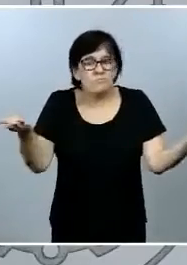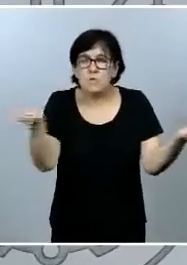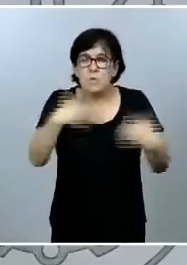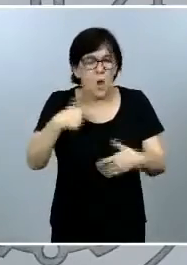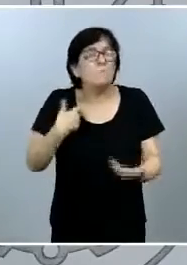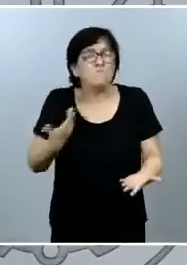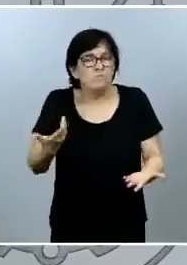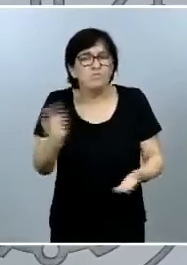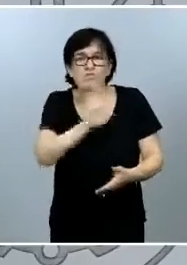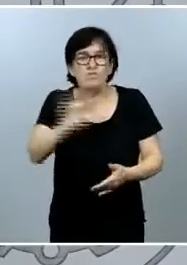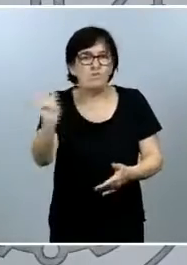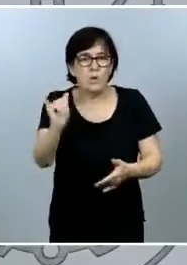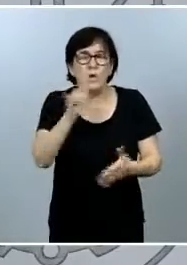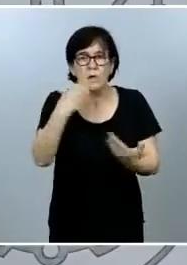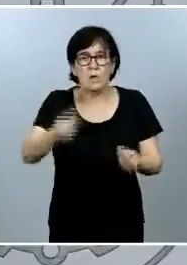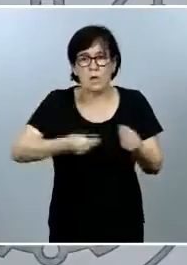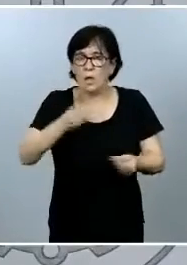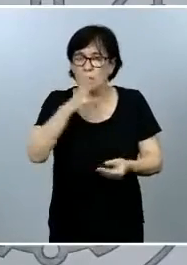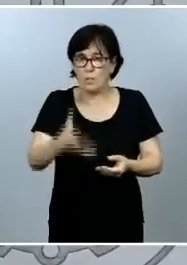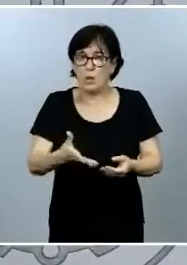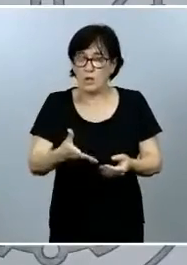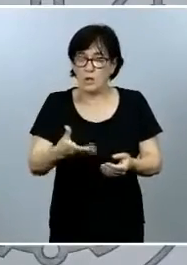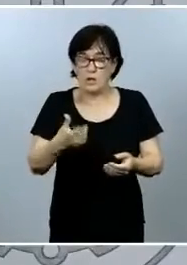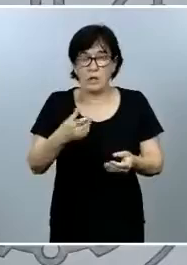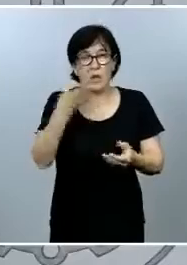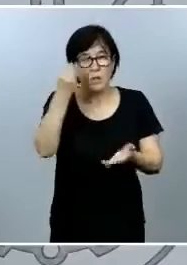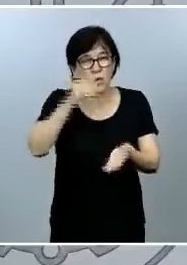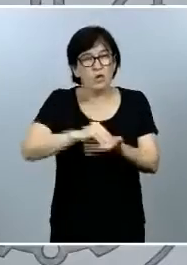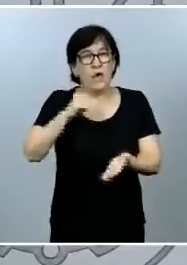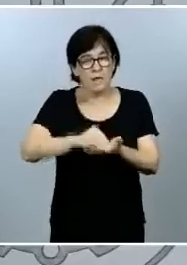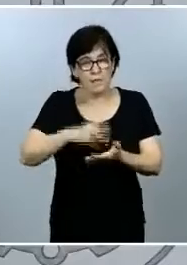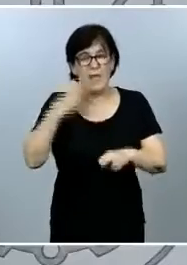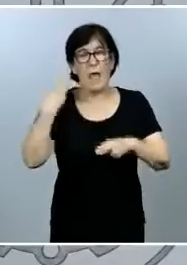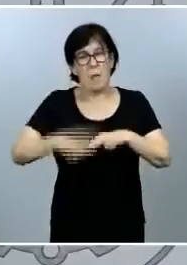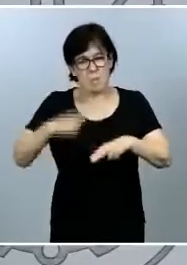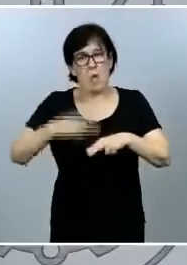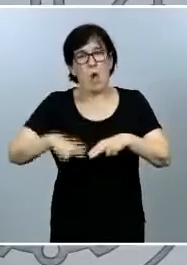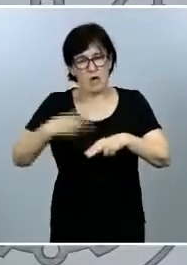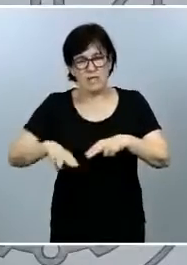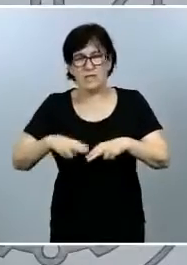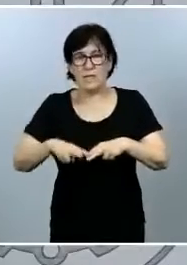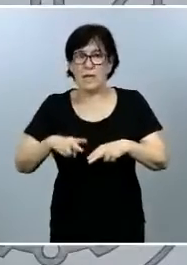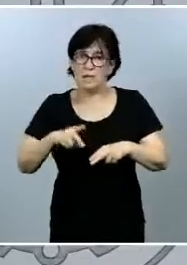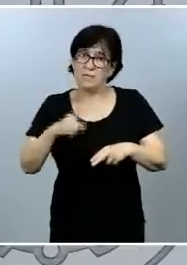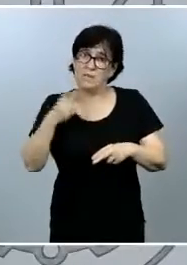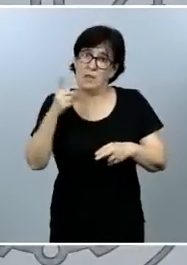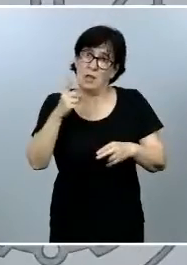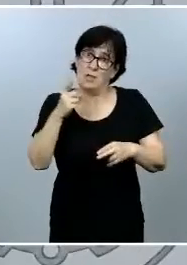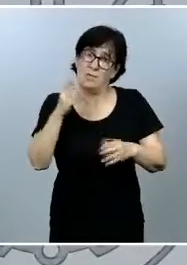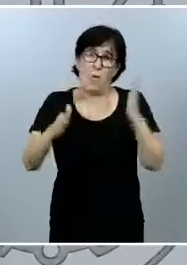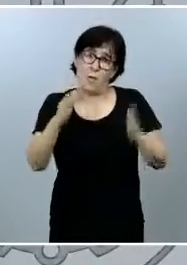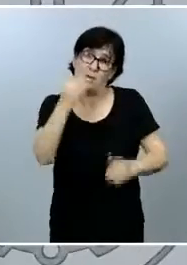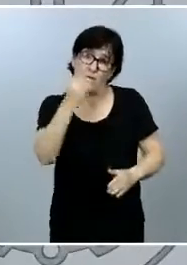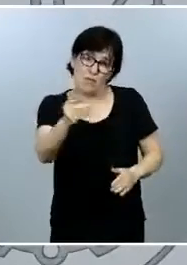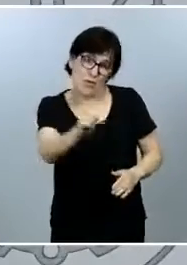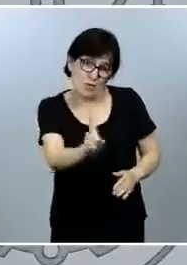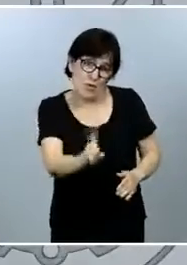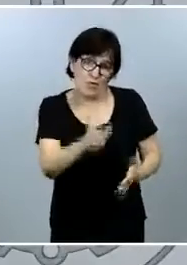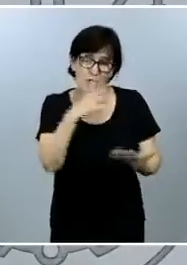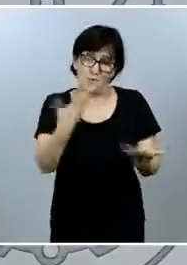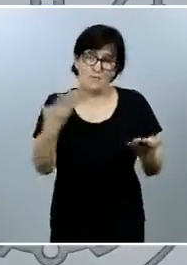y por tanto a pesar de que muchas veces en la política no corren buenos momentos en el sentido de que